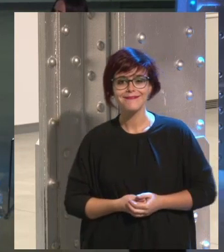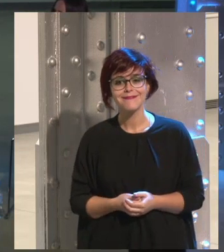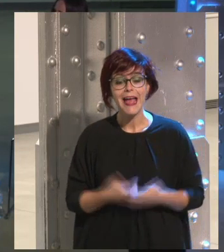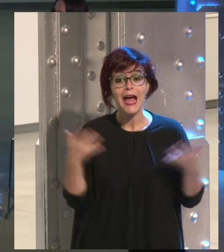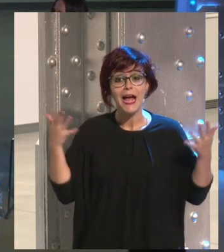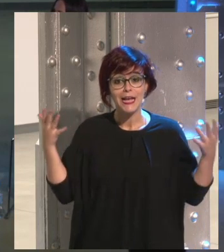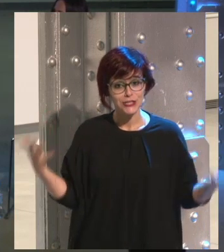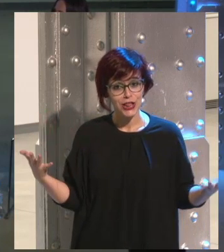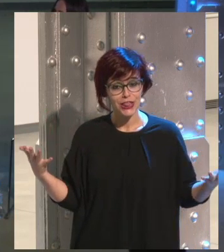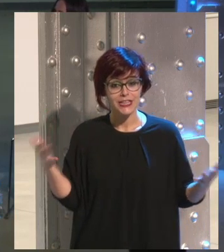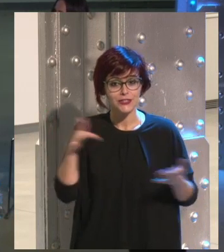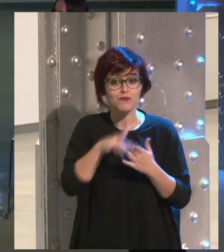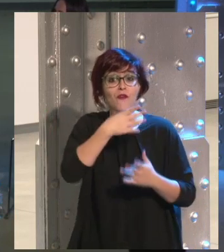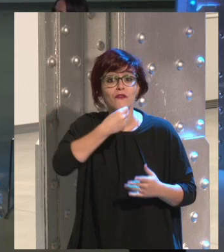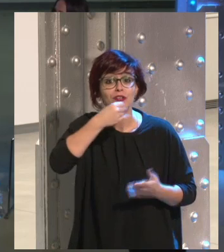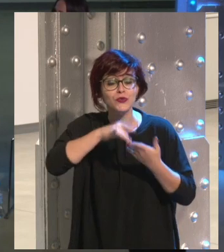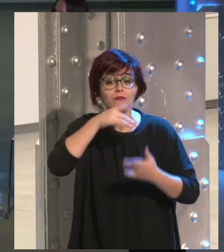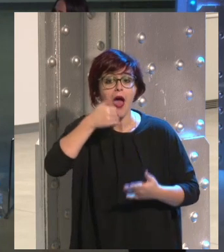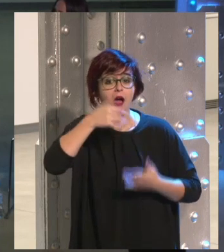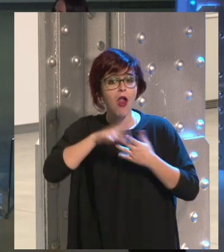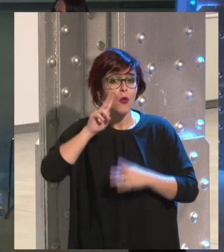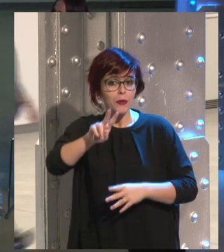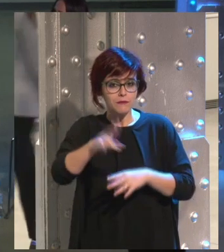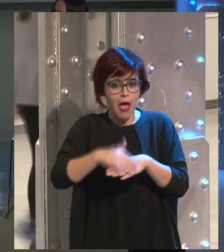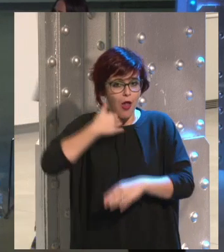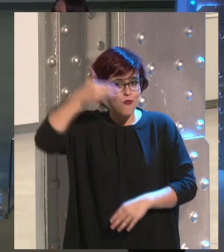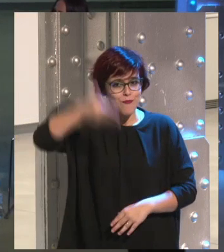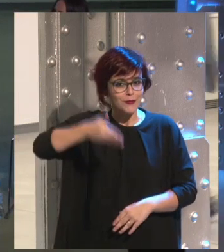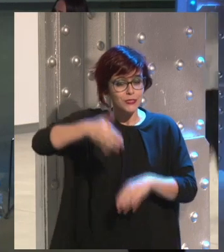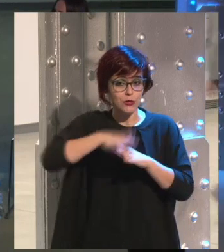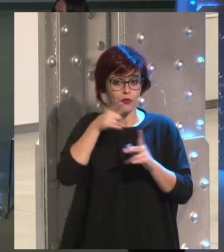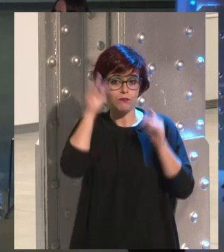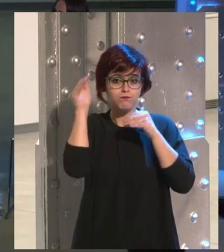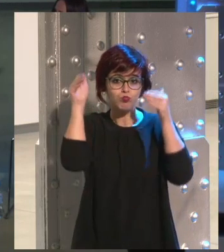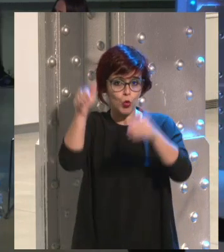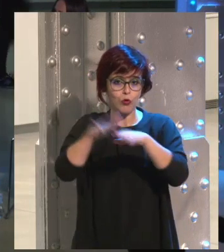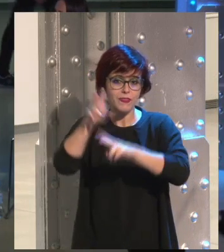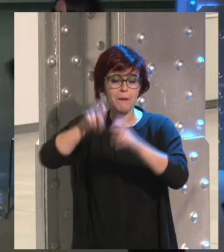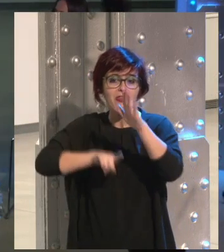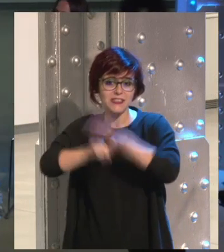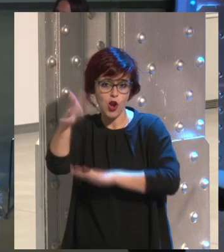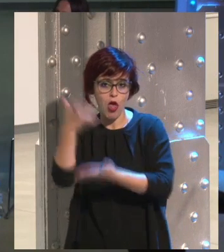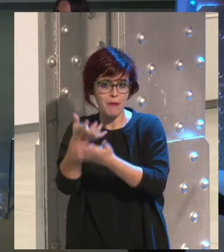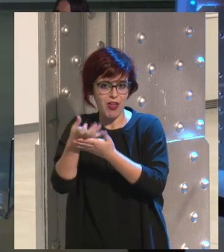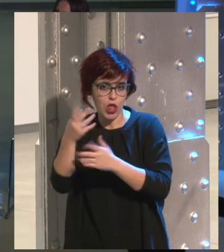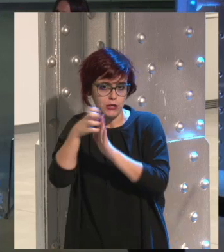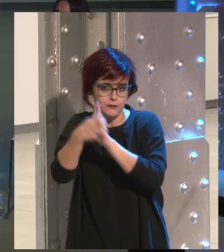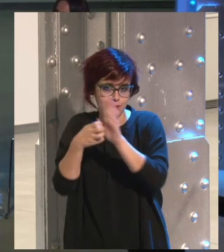Entonces, eso es lo bonito, de ver, además, una cosa muy importante para mí, porque me dedico también al mundo del desarrollo de aplicaciones,